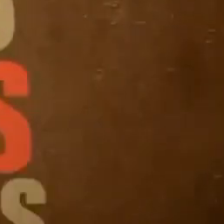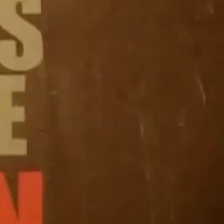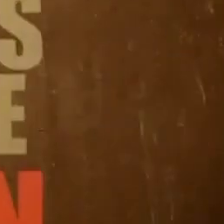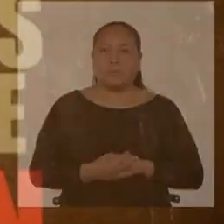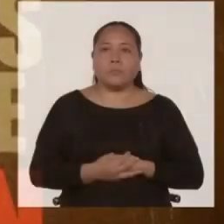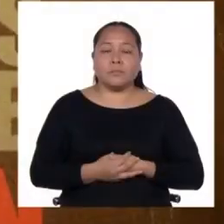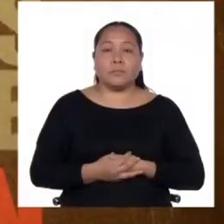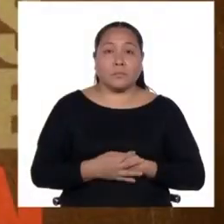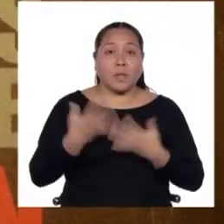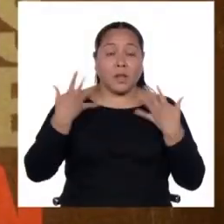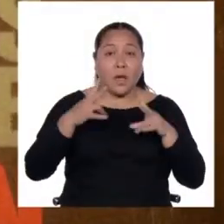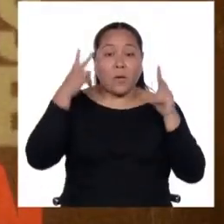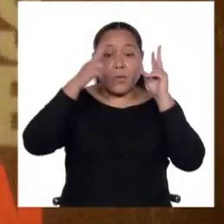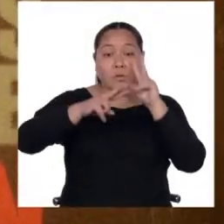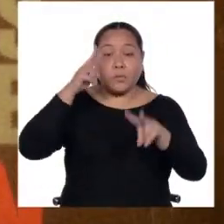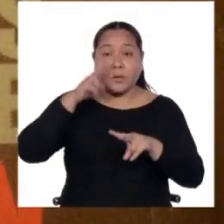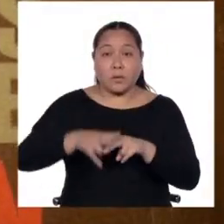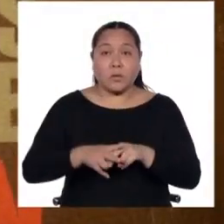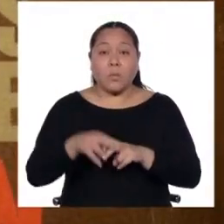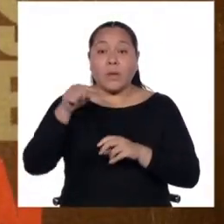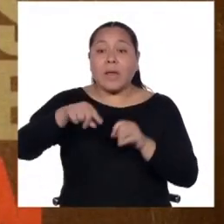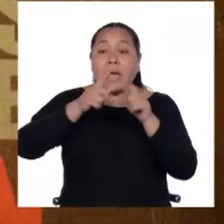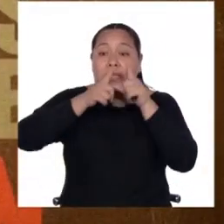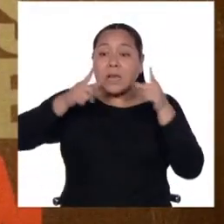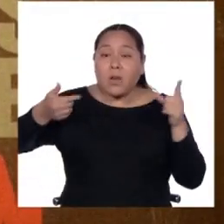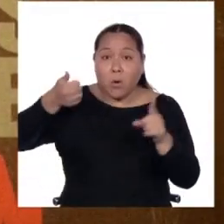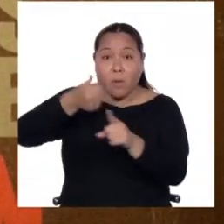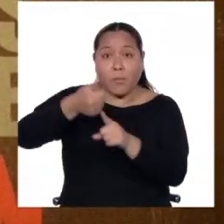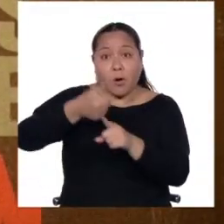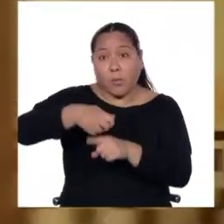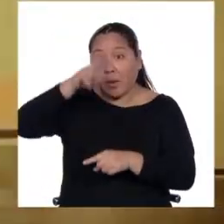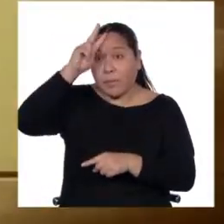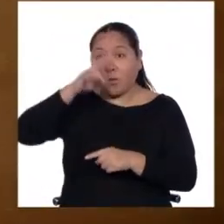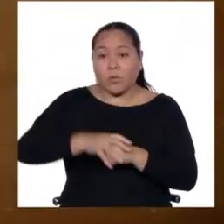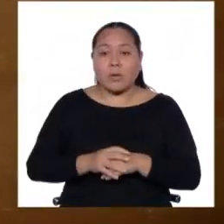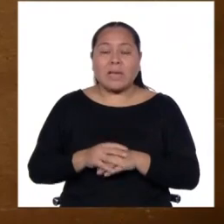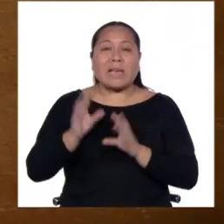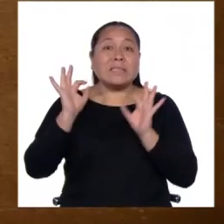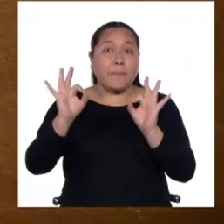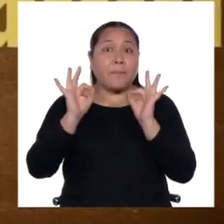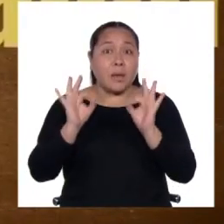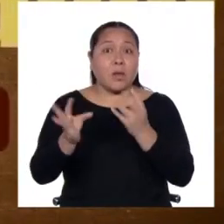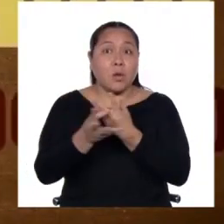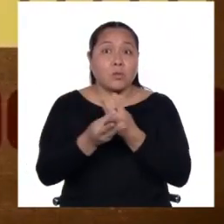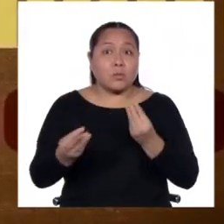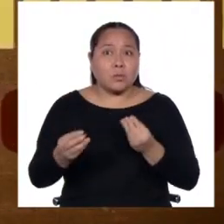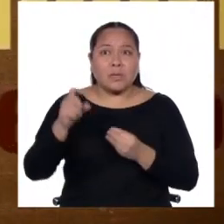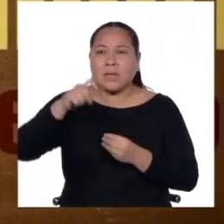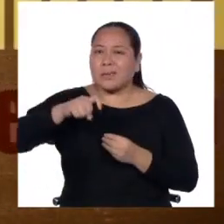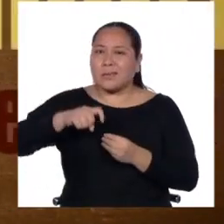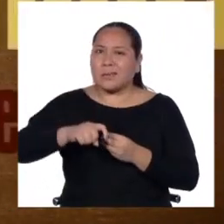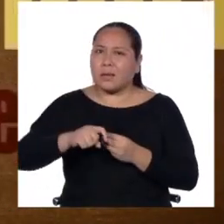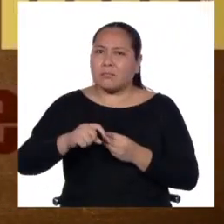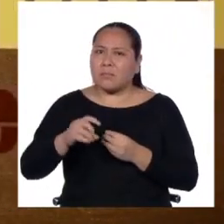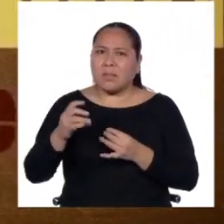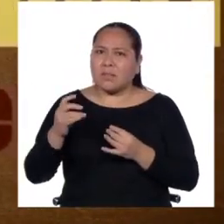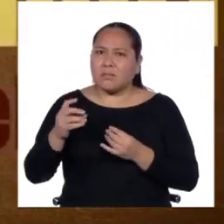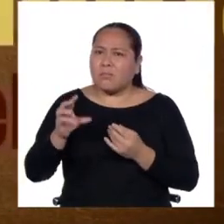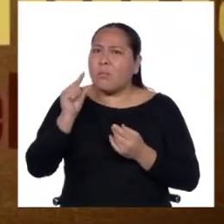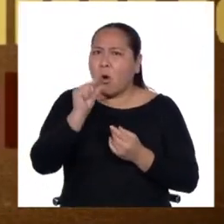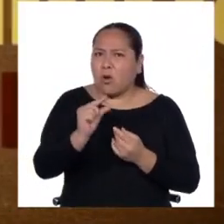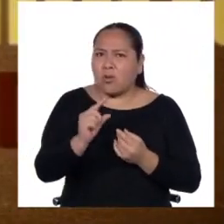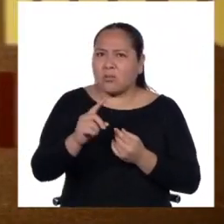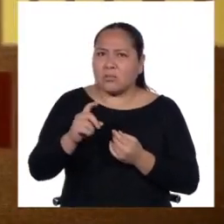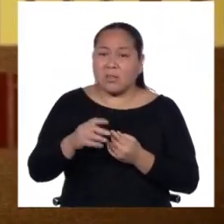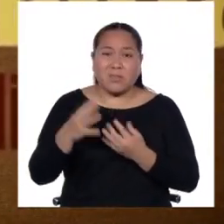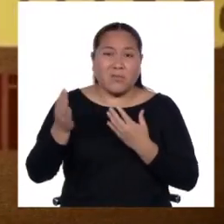Como hemos visto, para hacer que una lengua originaria quede en situación de peligro, se necesita muy poco. Solo que